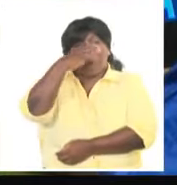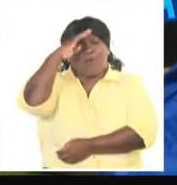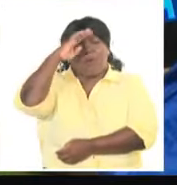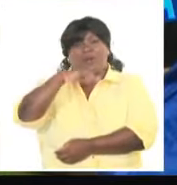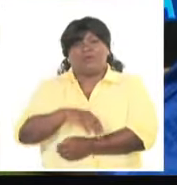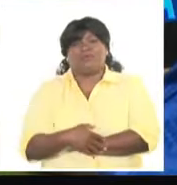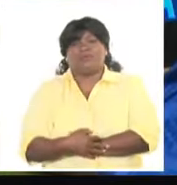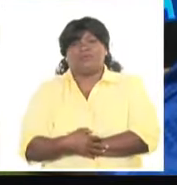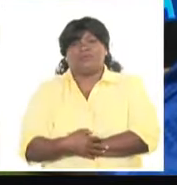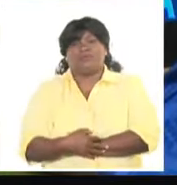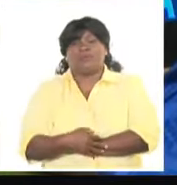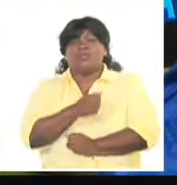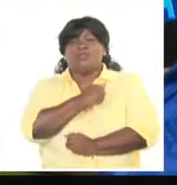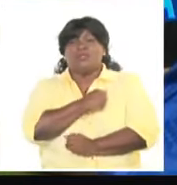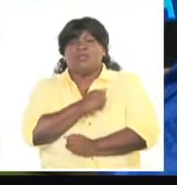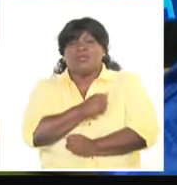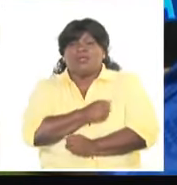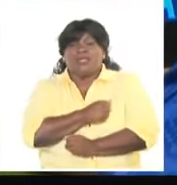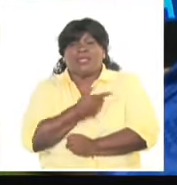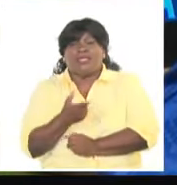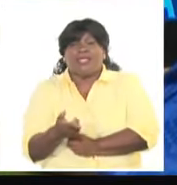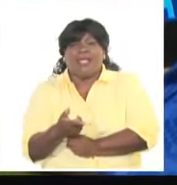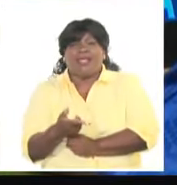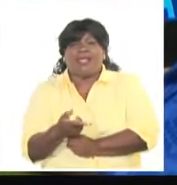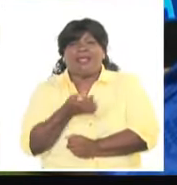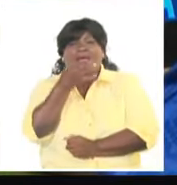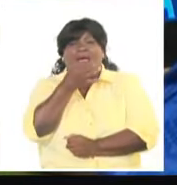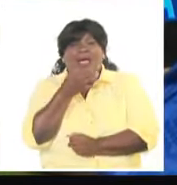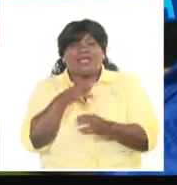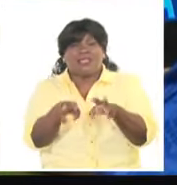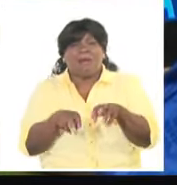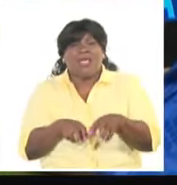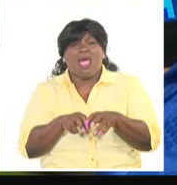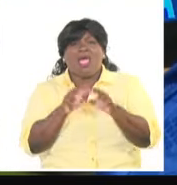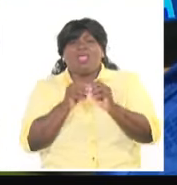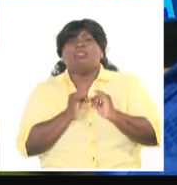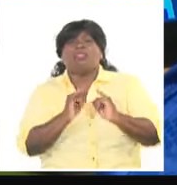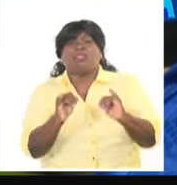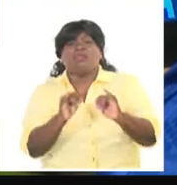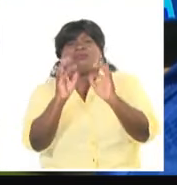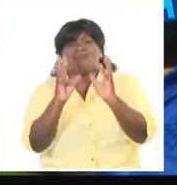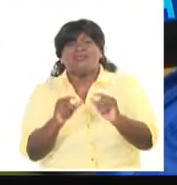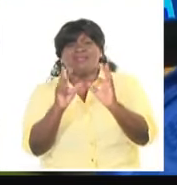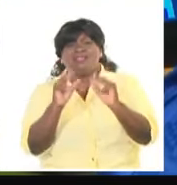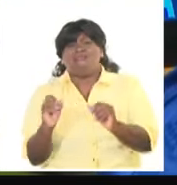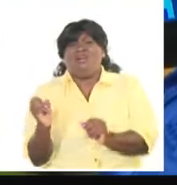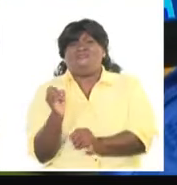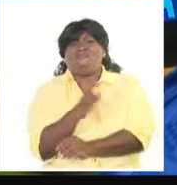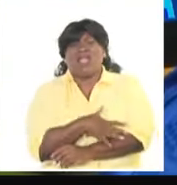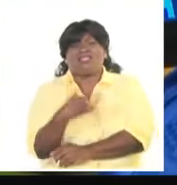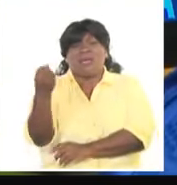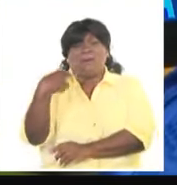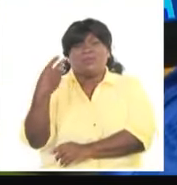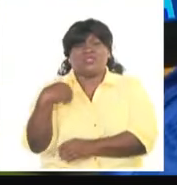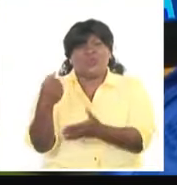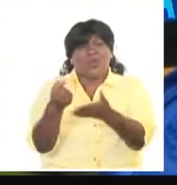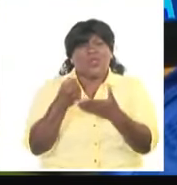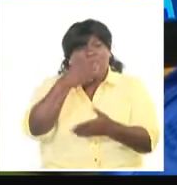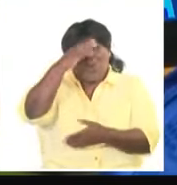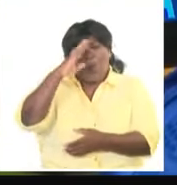Pretenden en vano embaucar a esta Asamblea citando cifras falsas de supuestas exportaciones y ayuda humanitaria a Cuba.